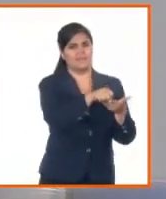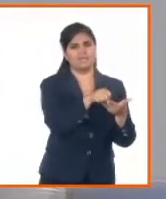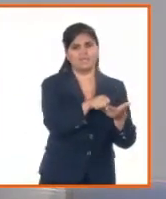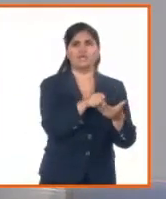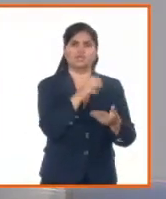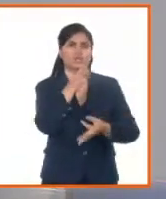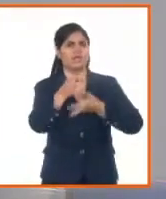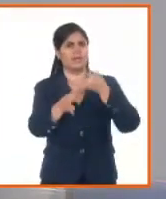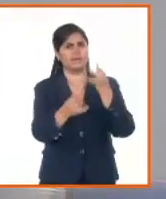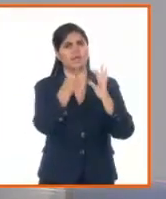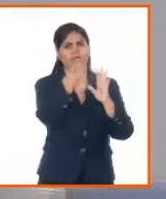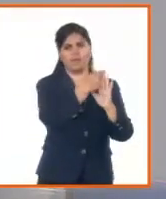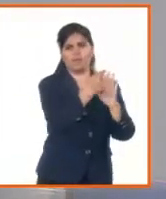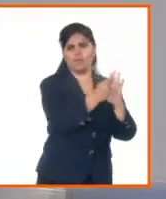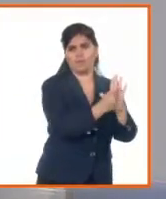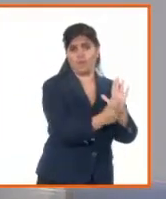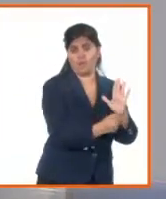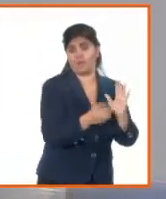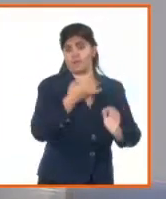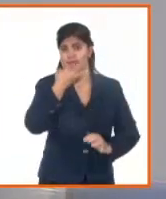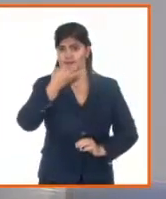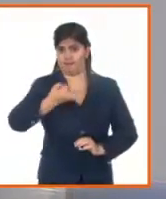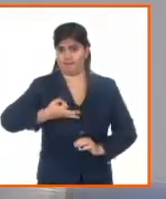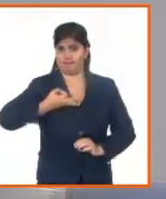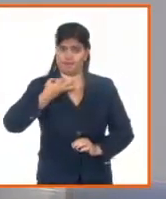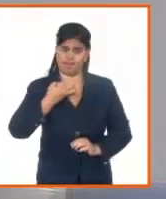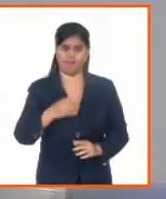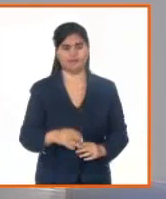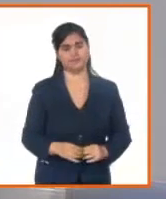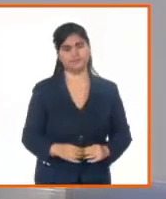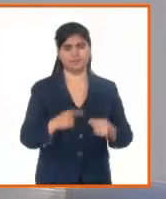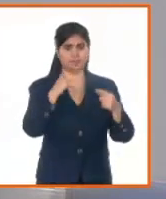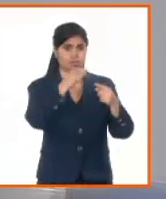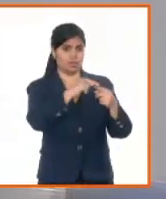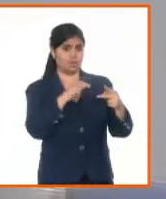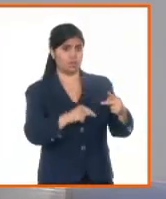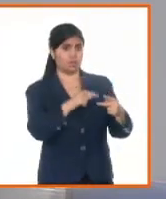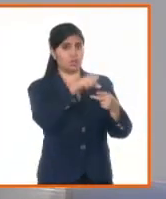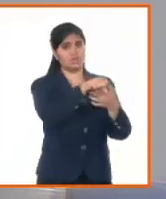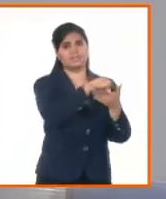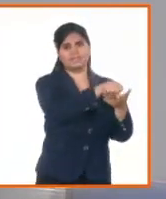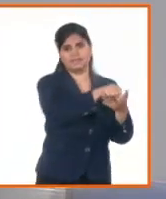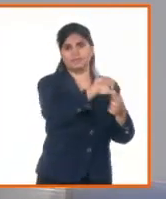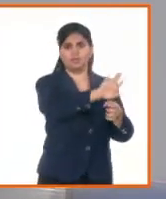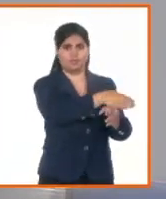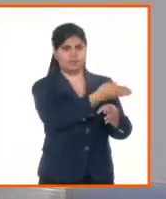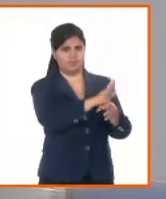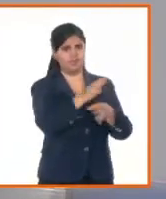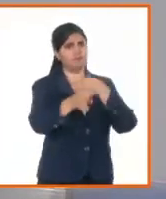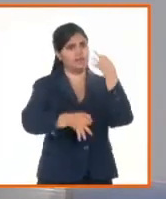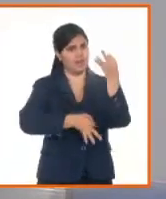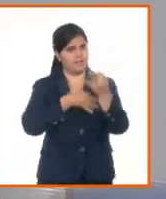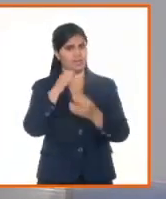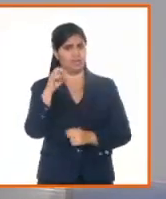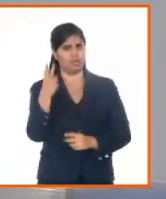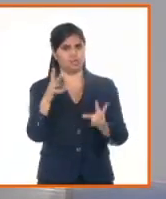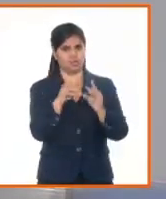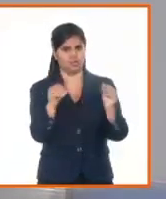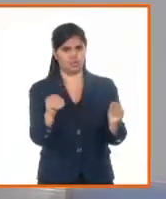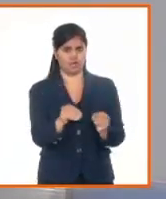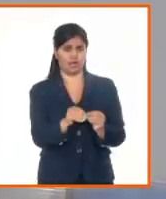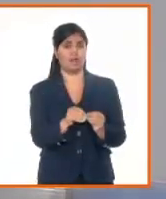voy a irme refiriendo, es decir, me referiré a los dos servicios. Y sobre todo en el año